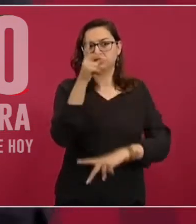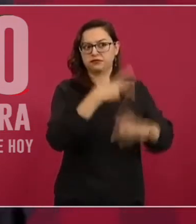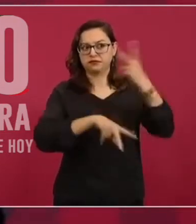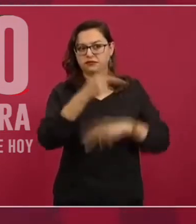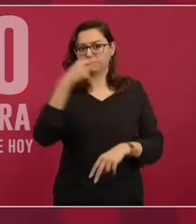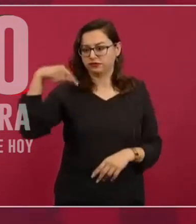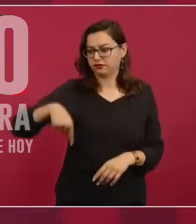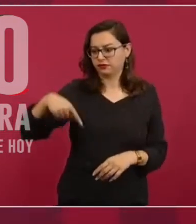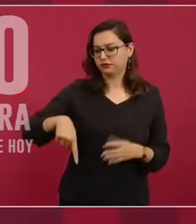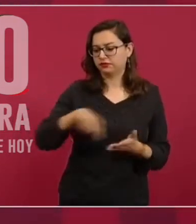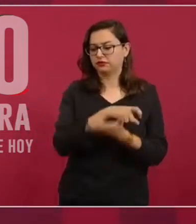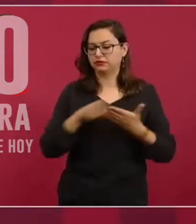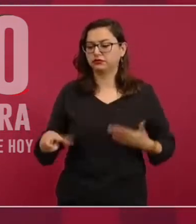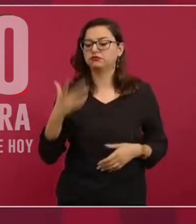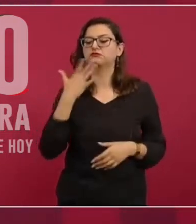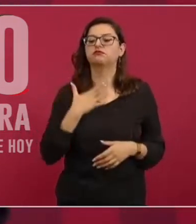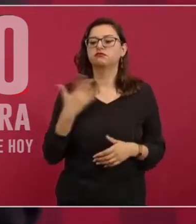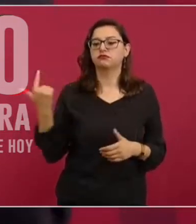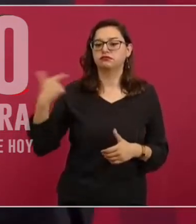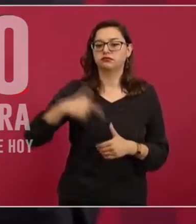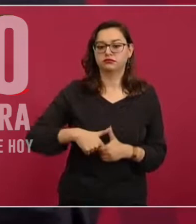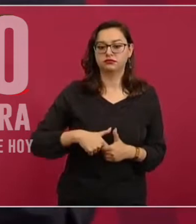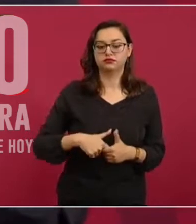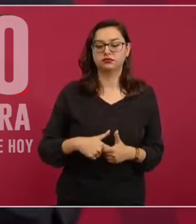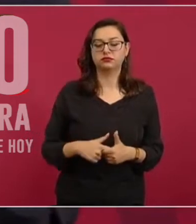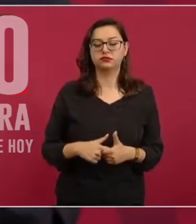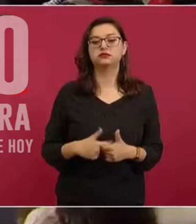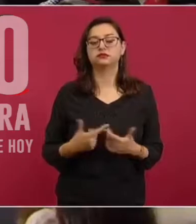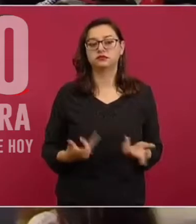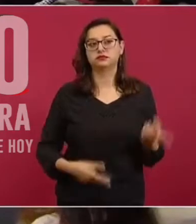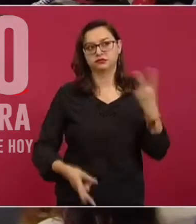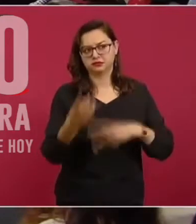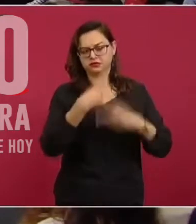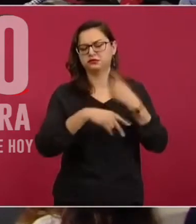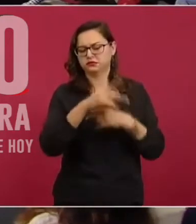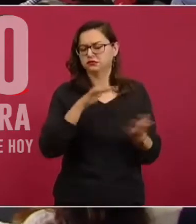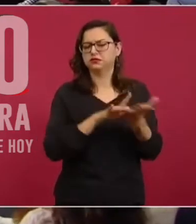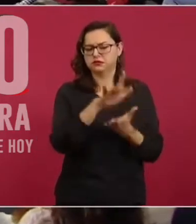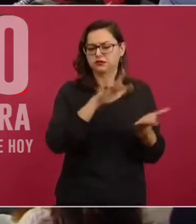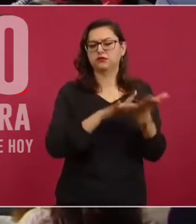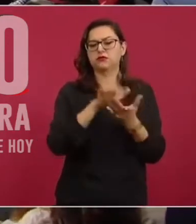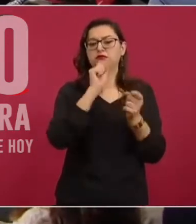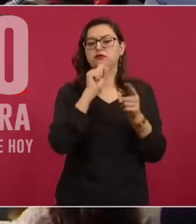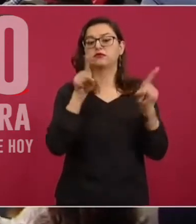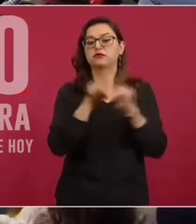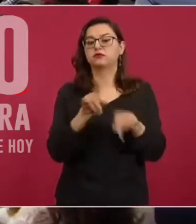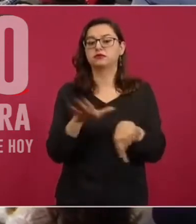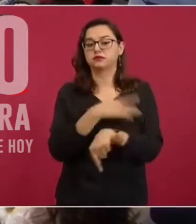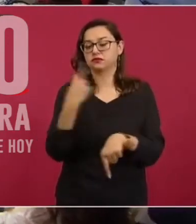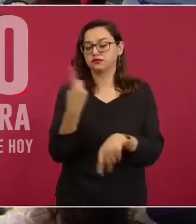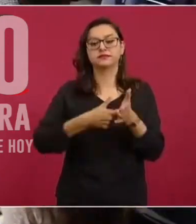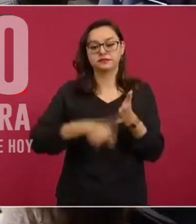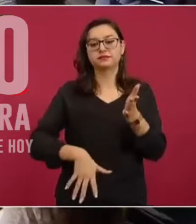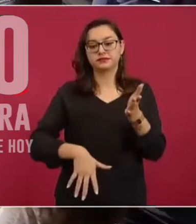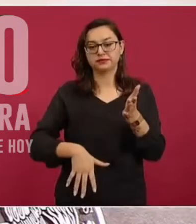cargar a la frontera, a México, porque es mucho más barata la